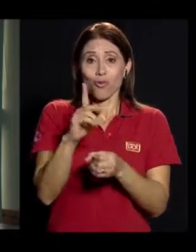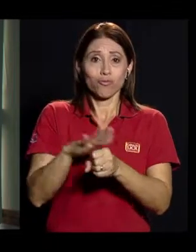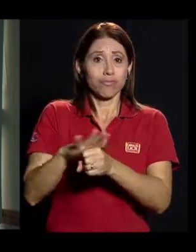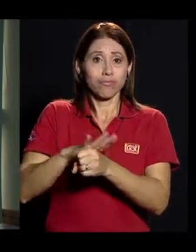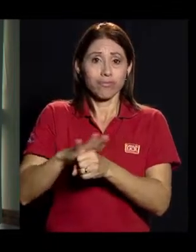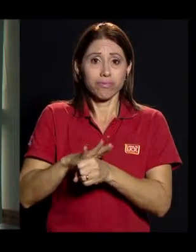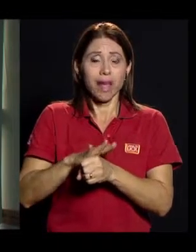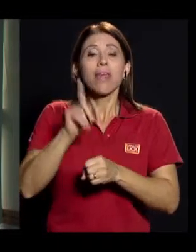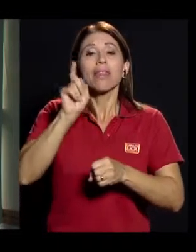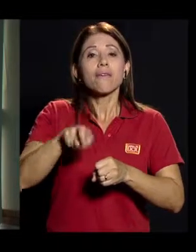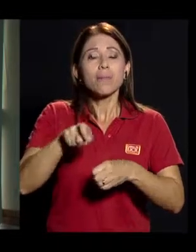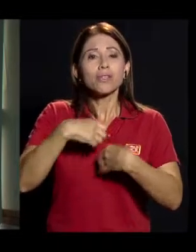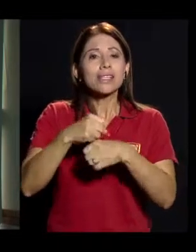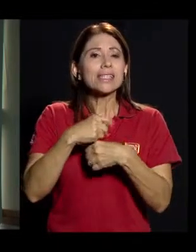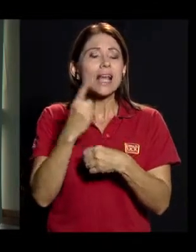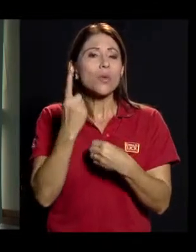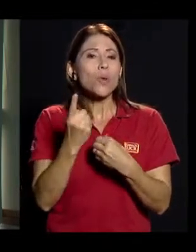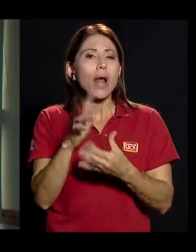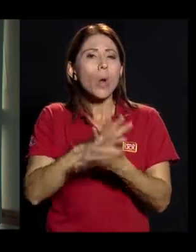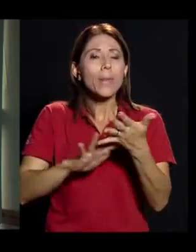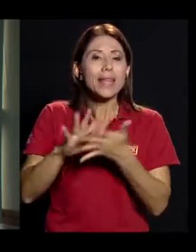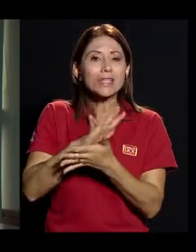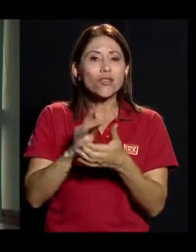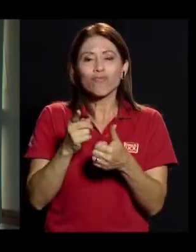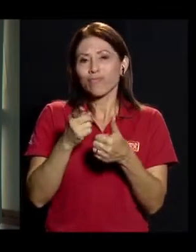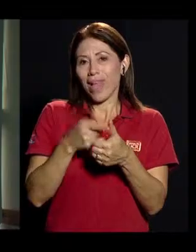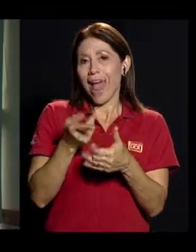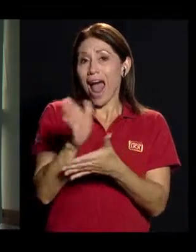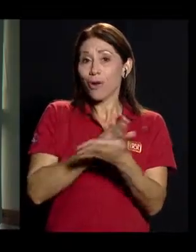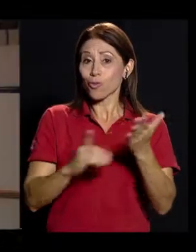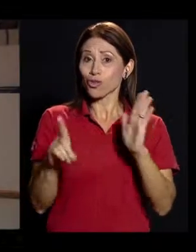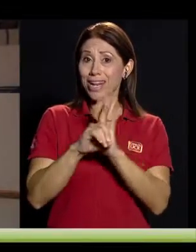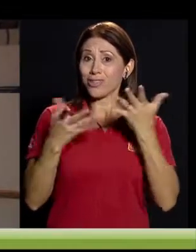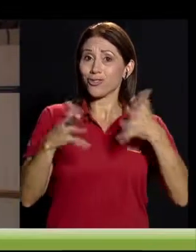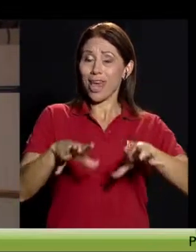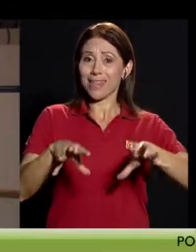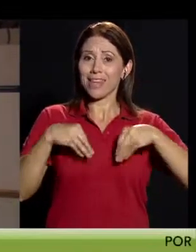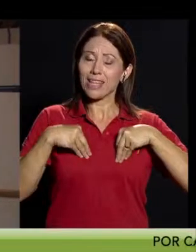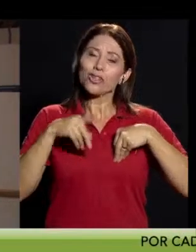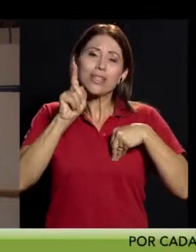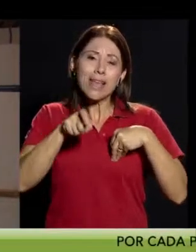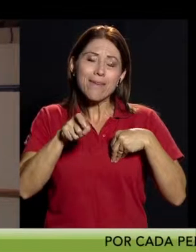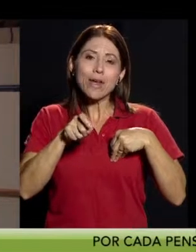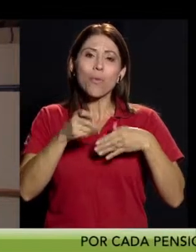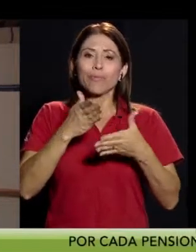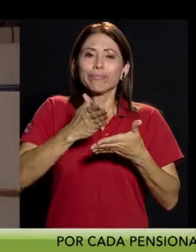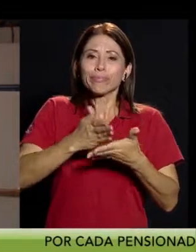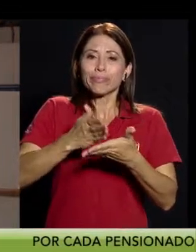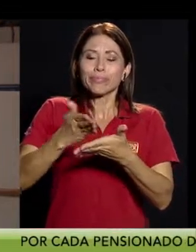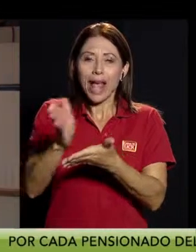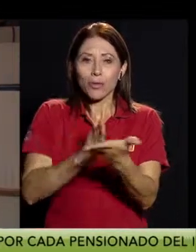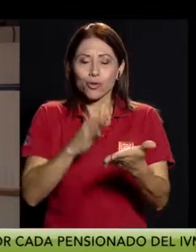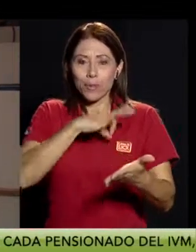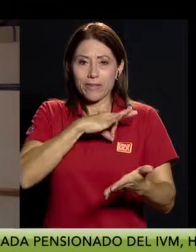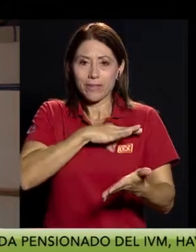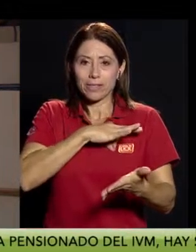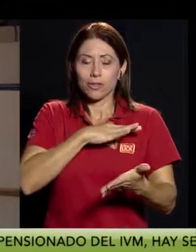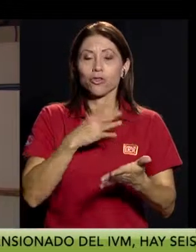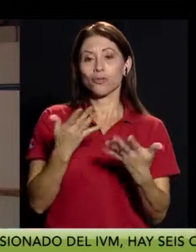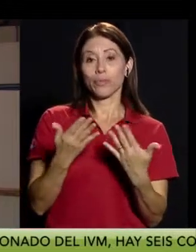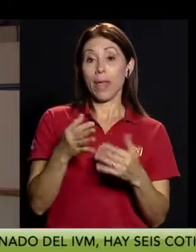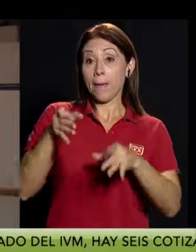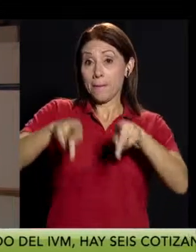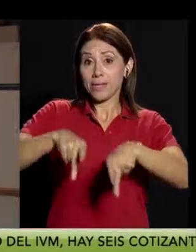que vamos a tener que hacer una combinación de recortar beneficios, aunque sean derechos ya adquiridos, una combinación de que los